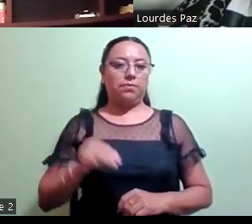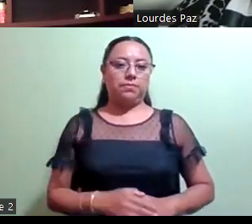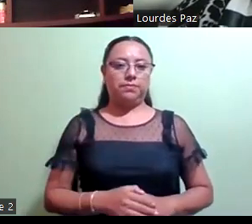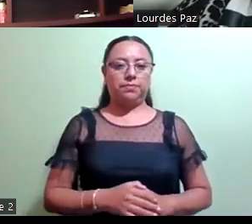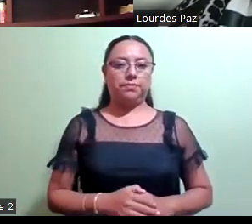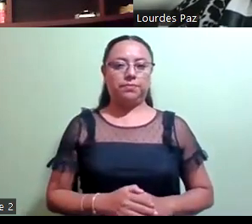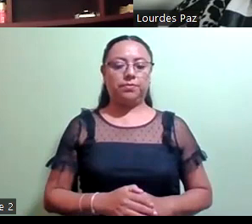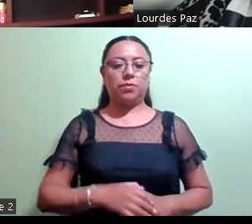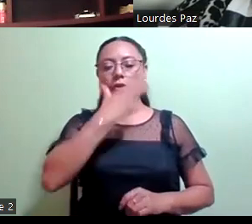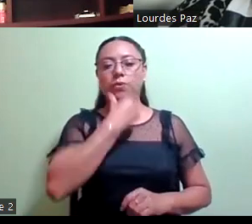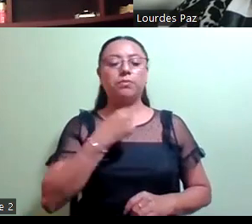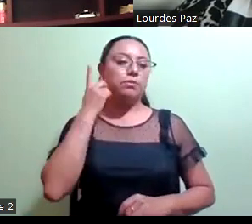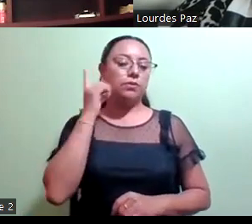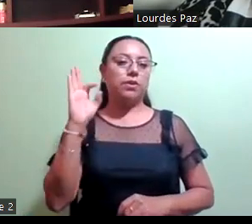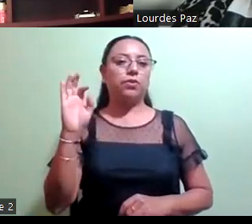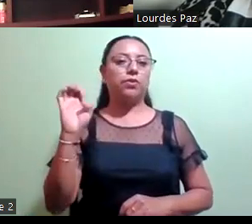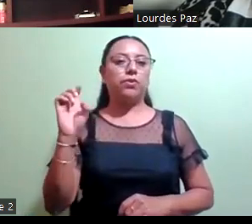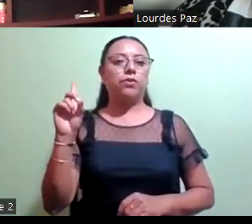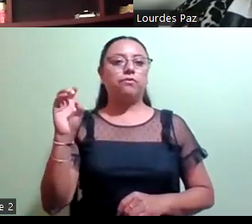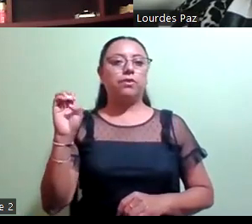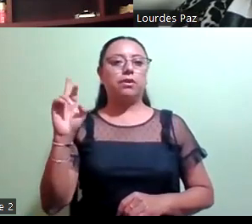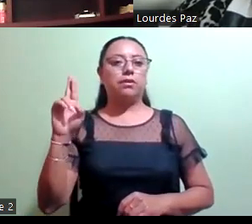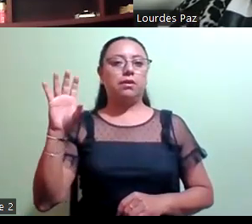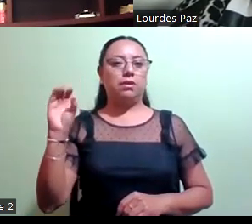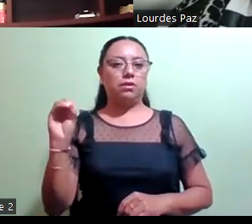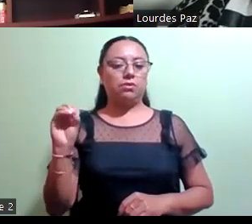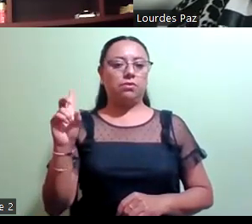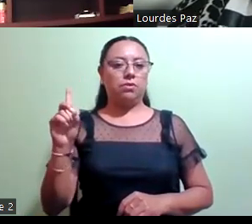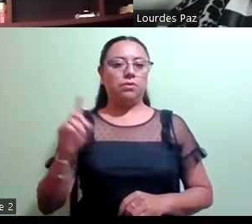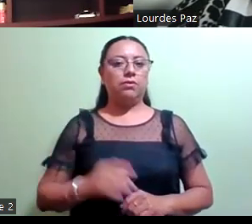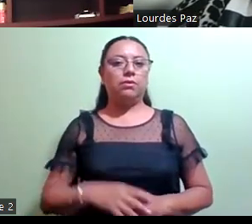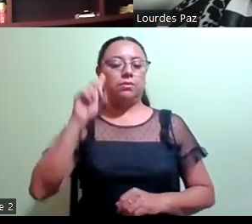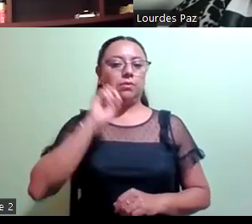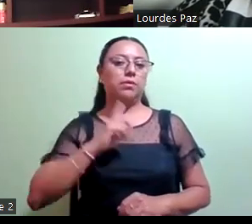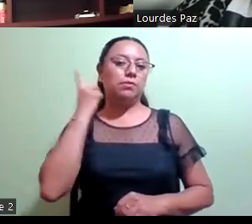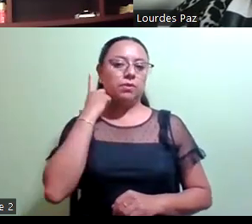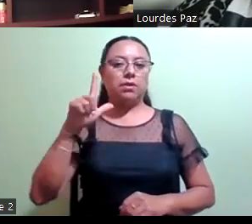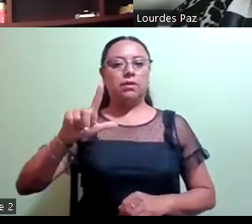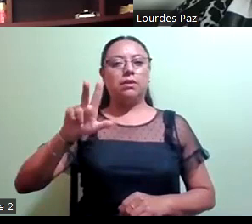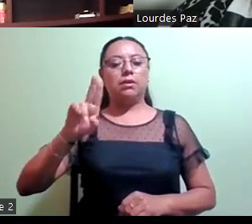Diputado Federico Dorín Casar. Diputada Luisa Gutiérrez Sureña.